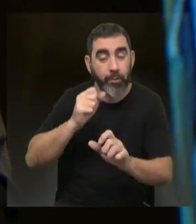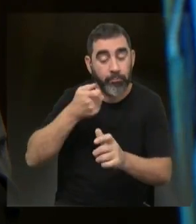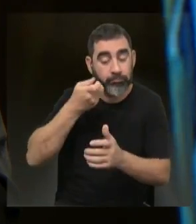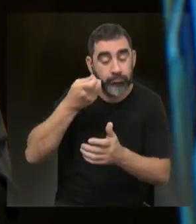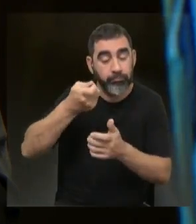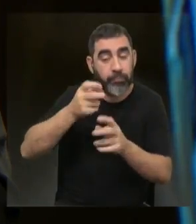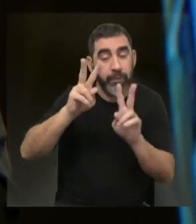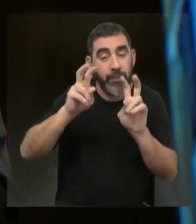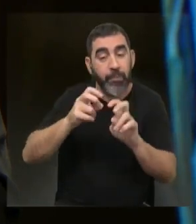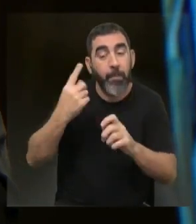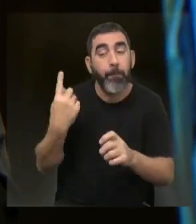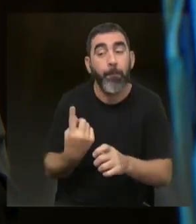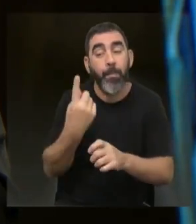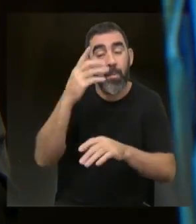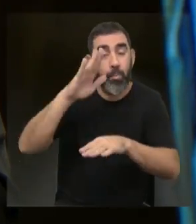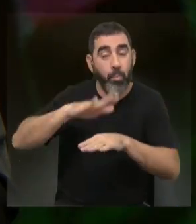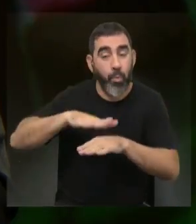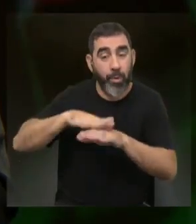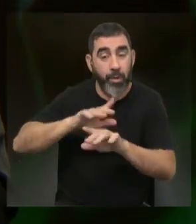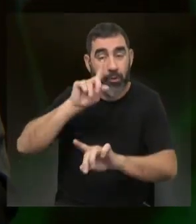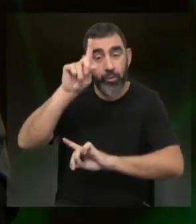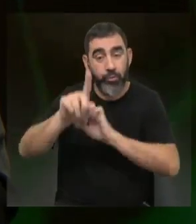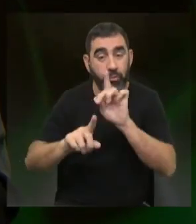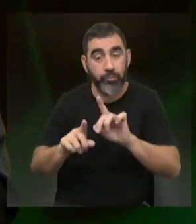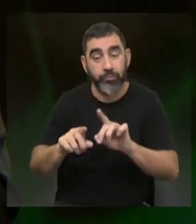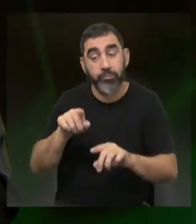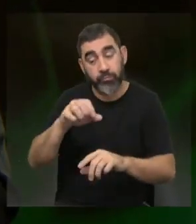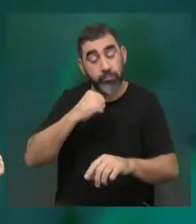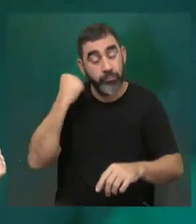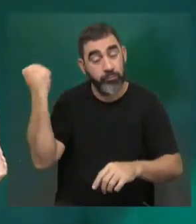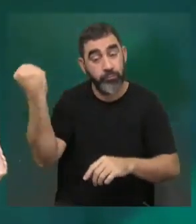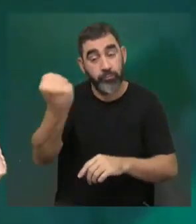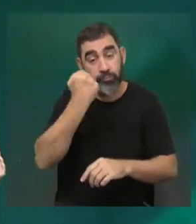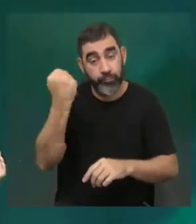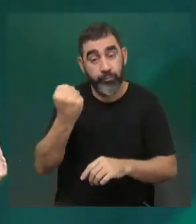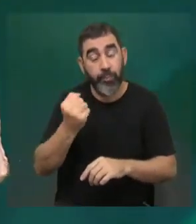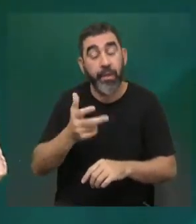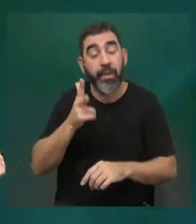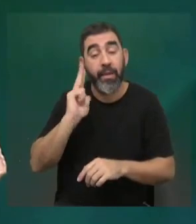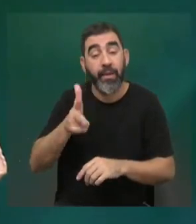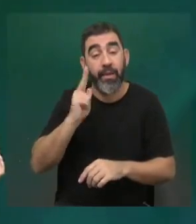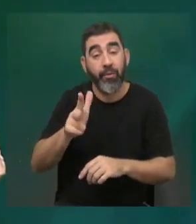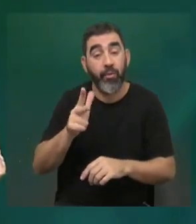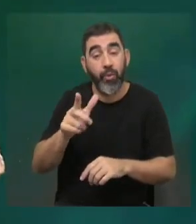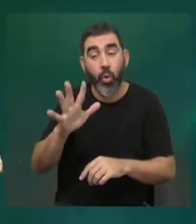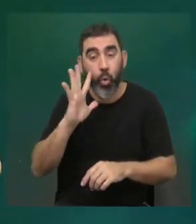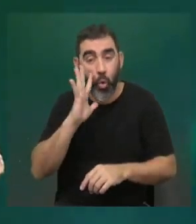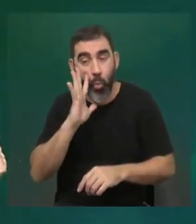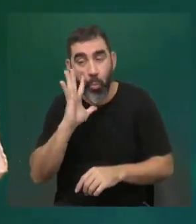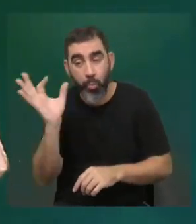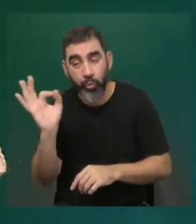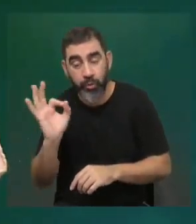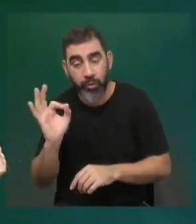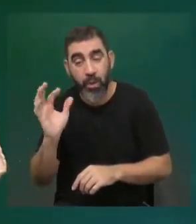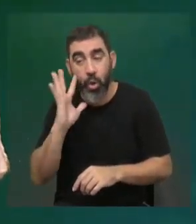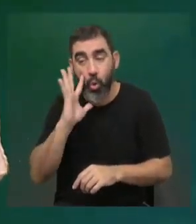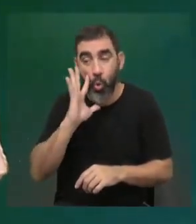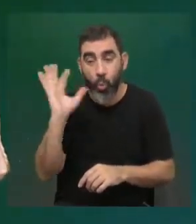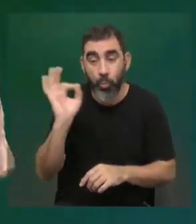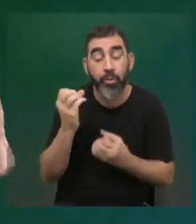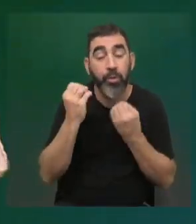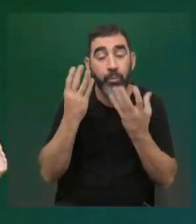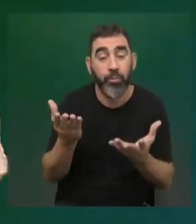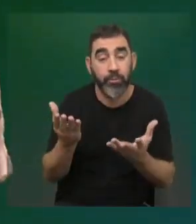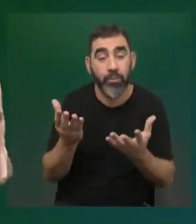desde los inicios. Y este proyecto... Yo creo que ahí es fundamental, porque creo que el hidrógeno pasa a ser una ventana de oportunidad. Es una ventana de oportunidad porque